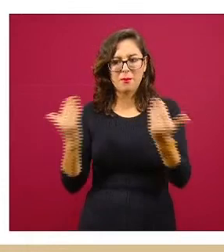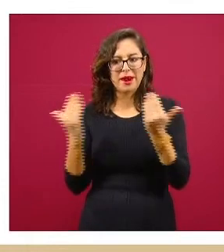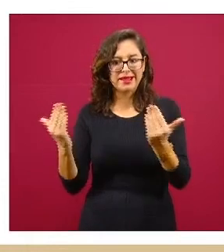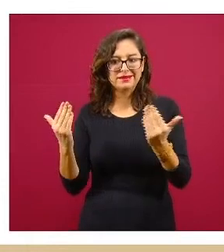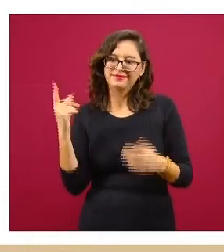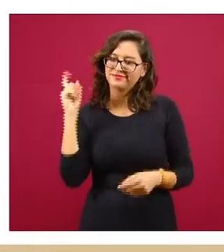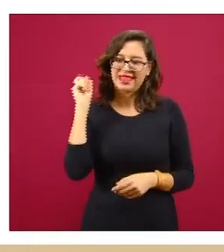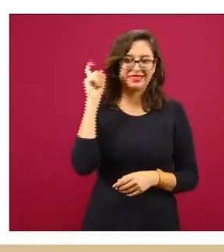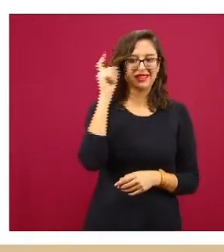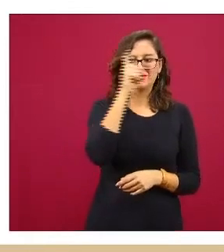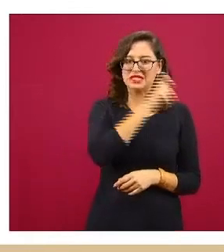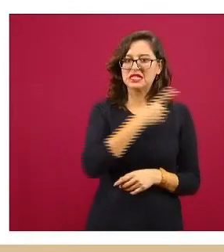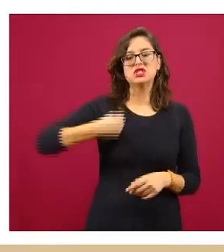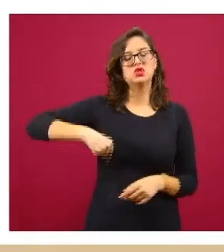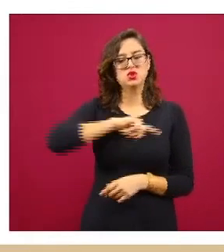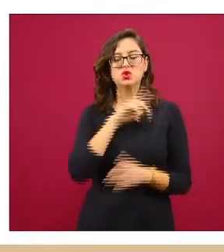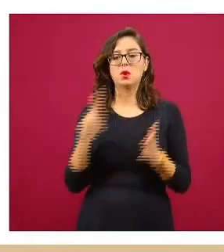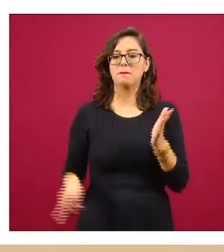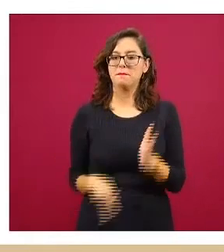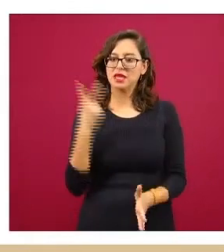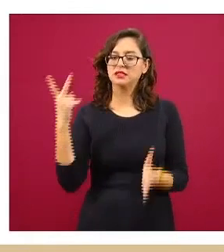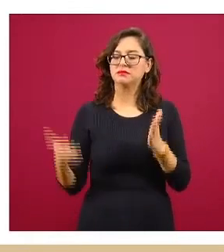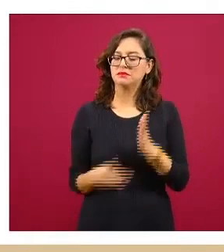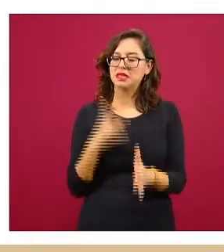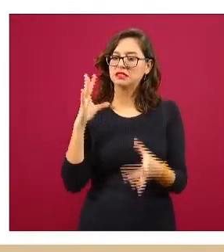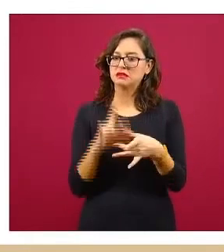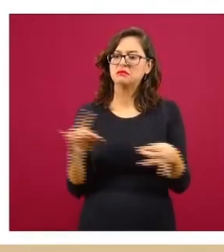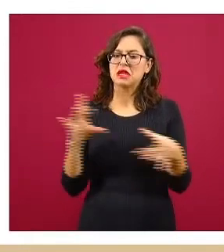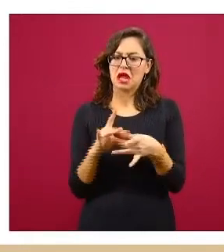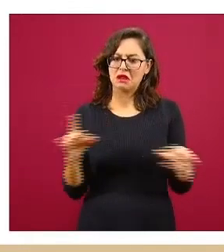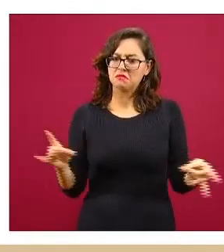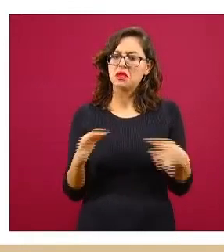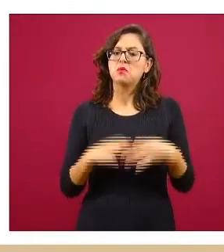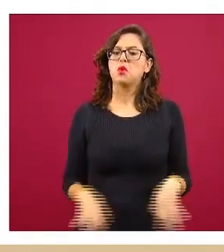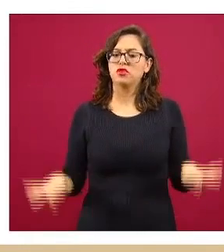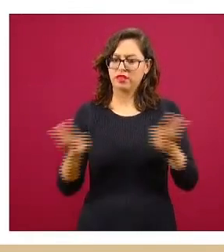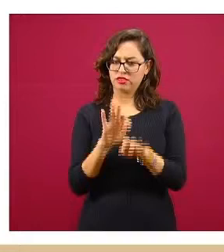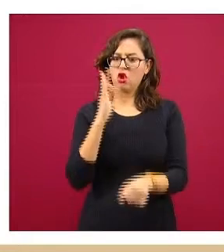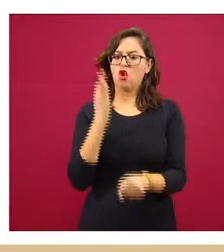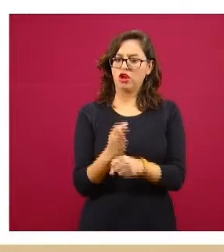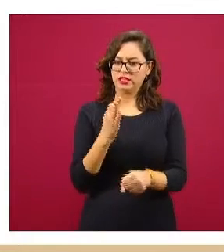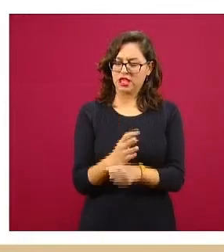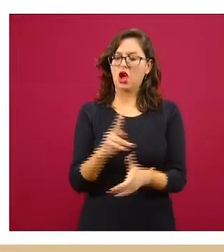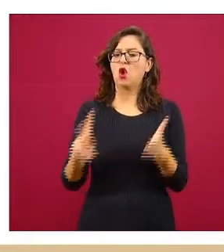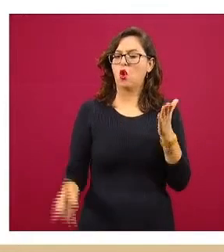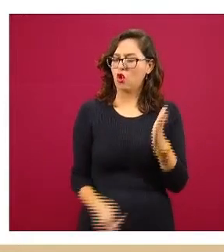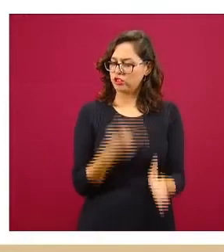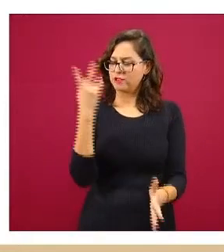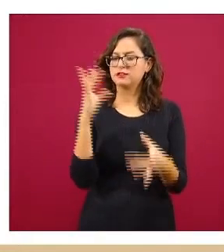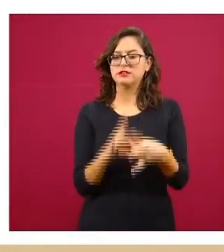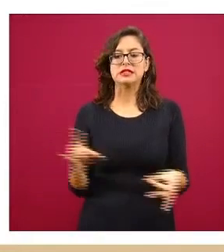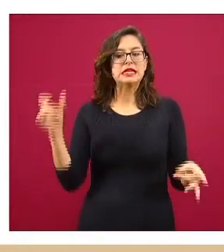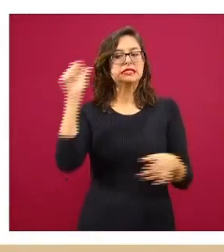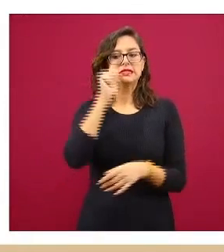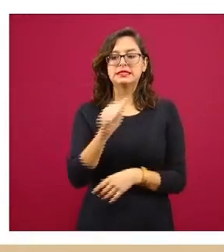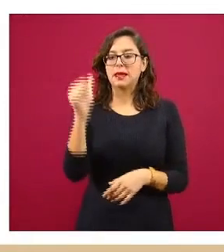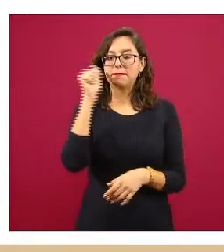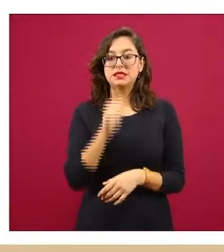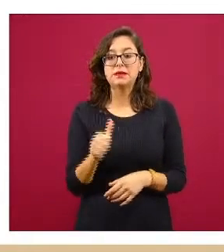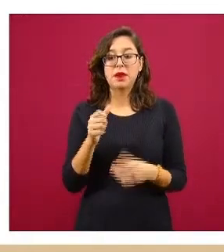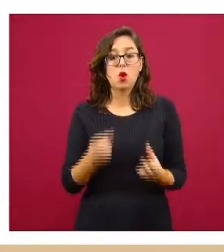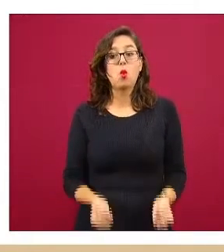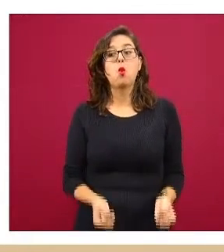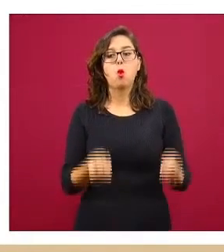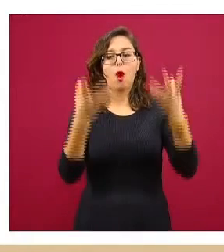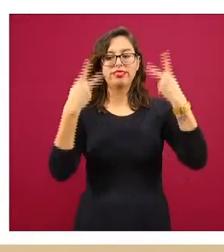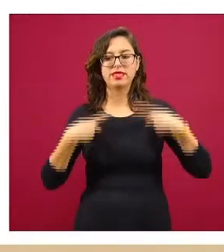comparar y eso, aunque lo hemos dicho muchas veces siempre es bueno repetirlo, es muy importante siempre, siempre ajustar por el tamaño de la